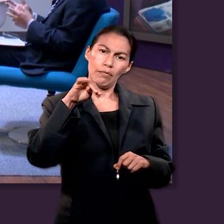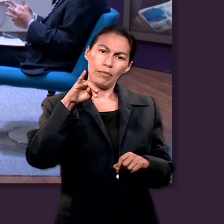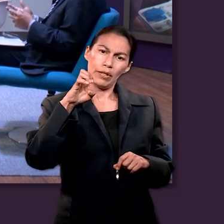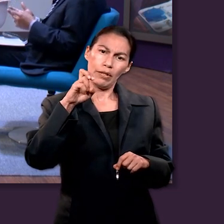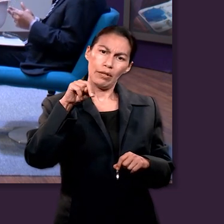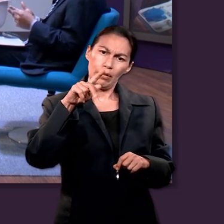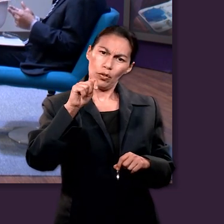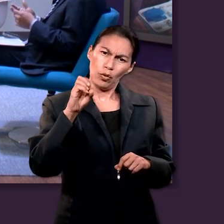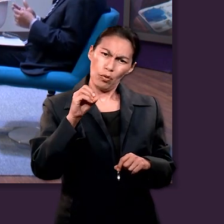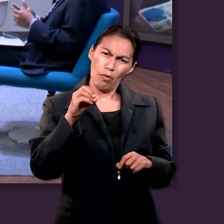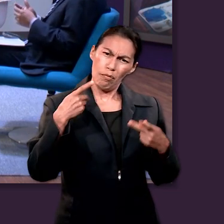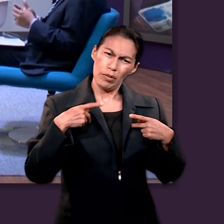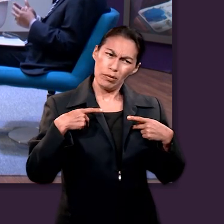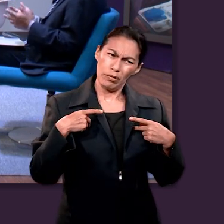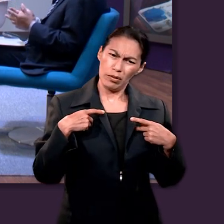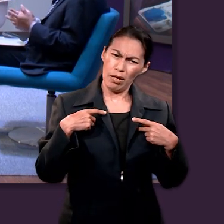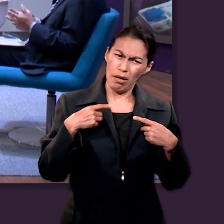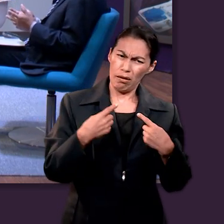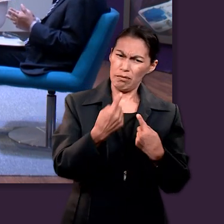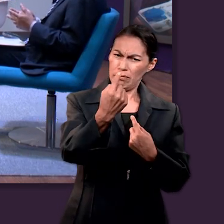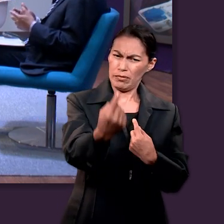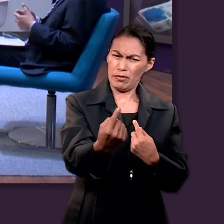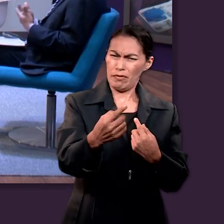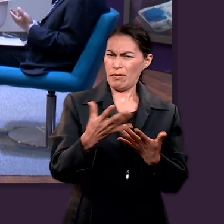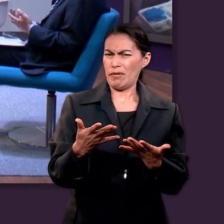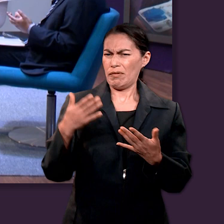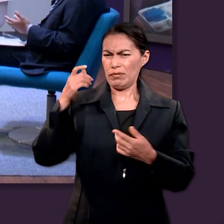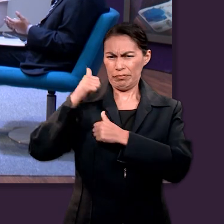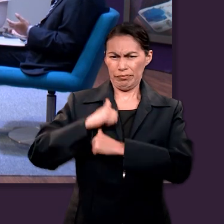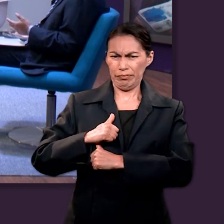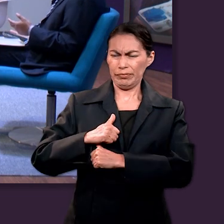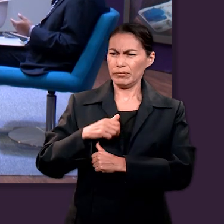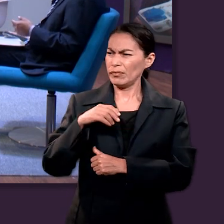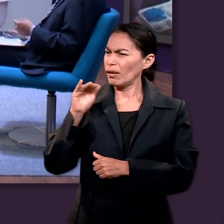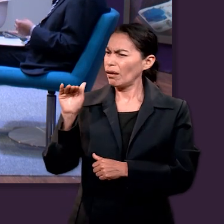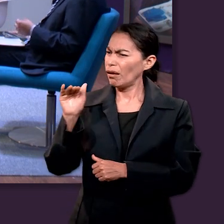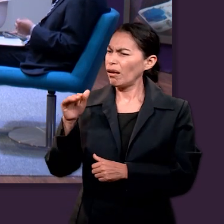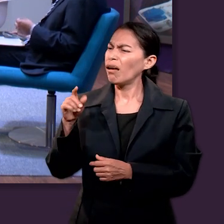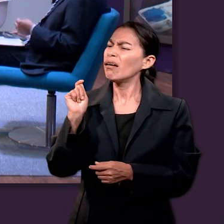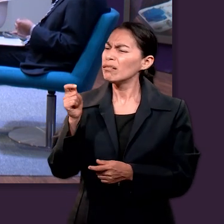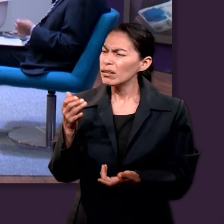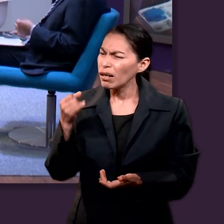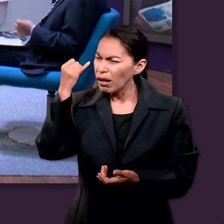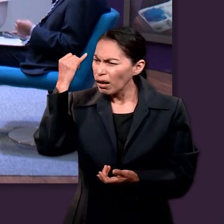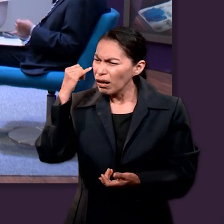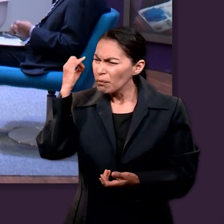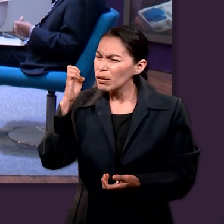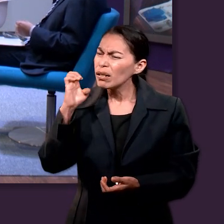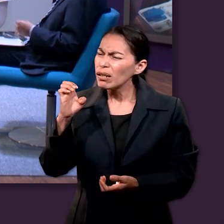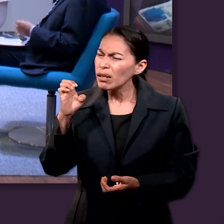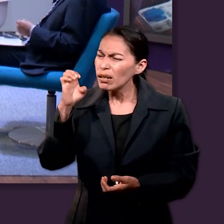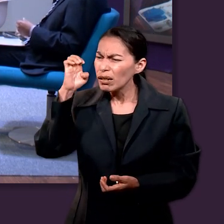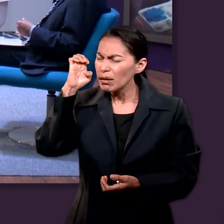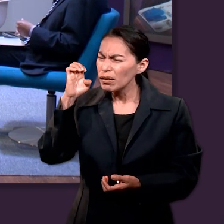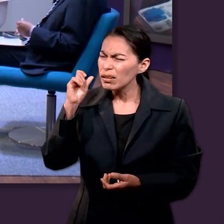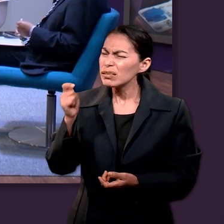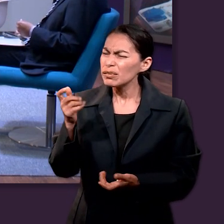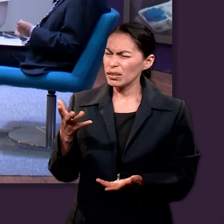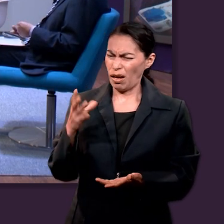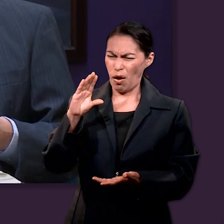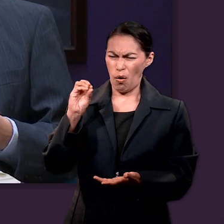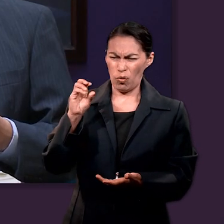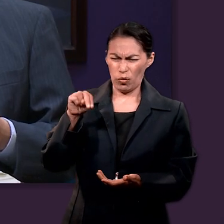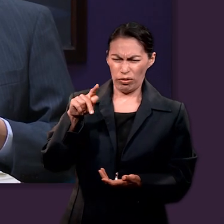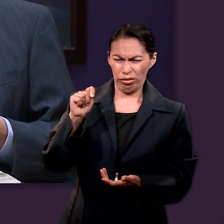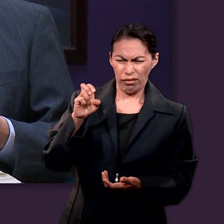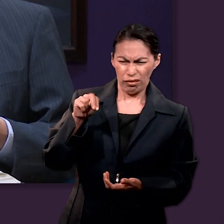persona que estaba dirigiendo me dice oye, Jaime, ¿qué es eso de contentamiento? Y entonces al lado de mí estaba una persona que